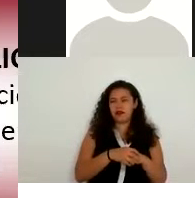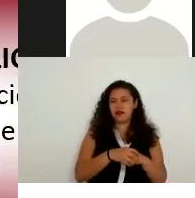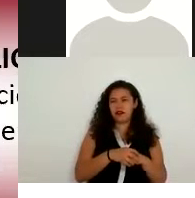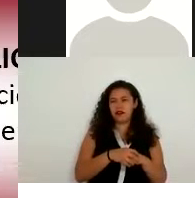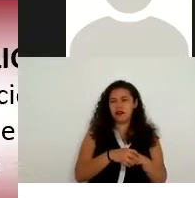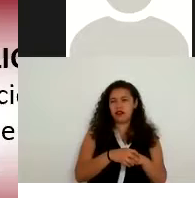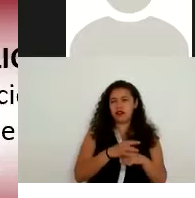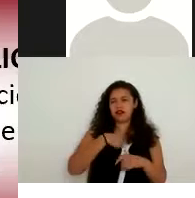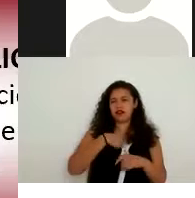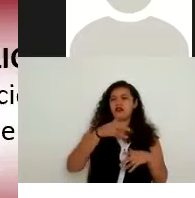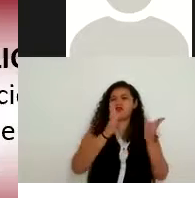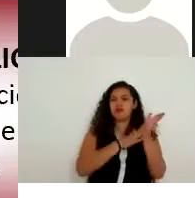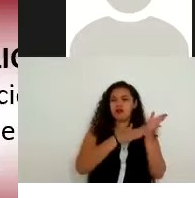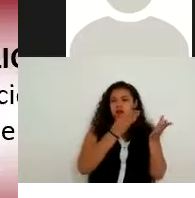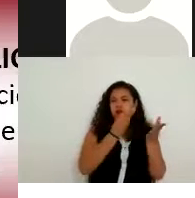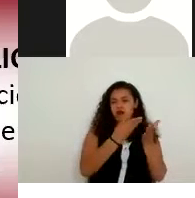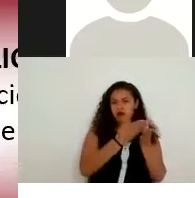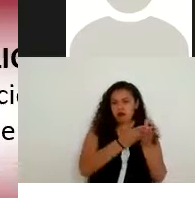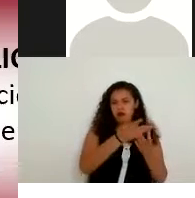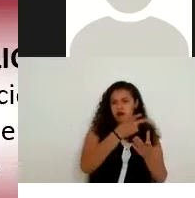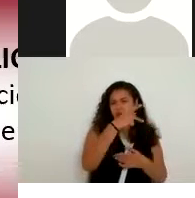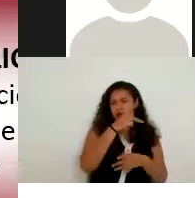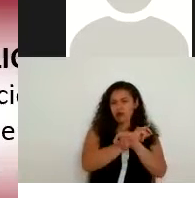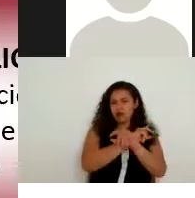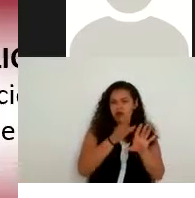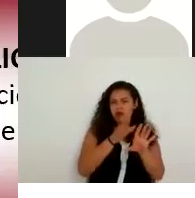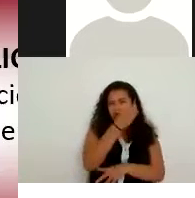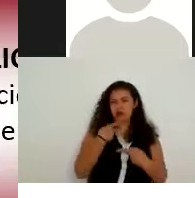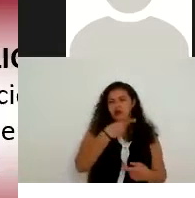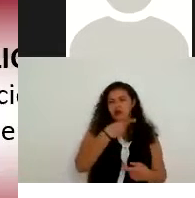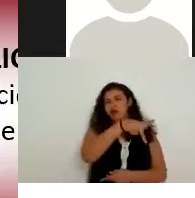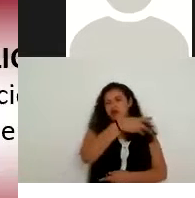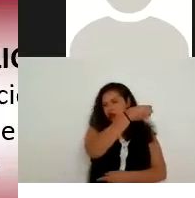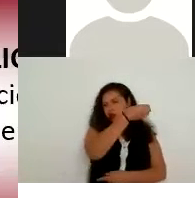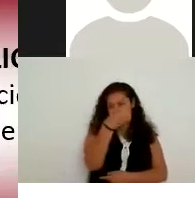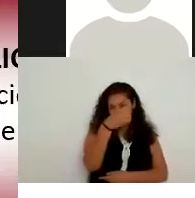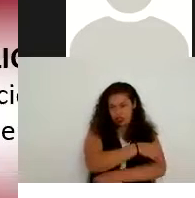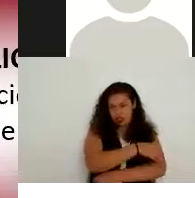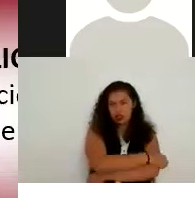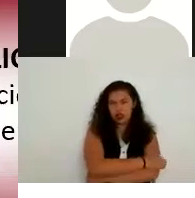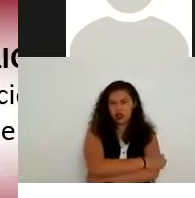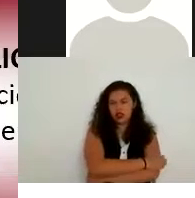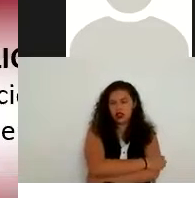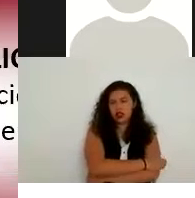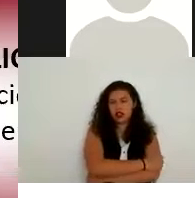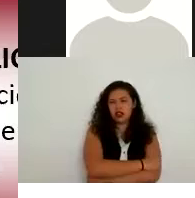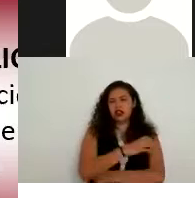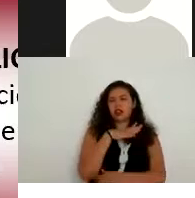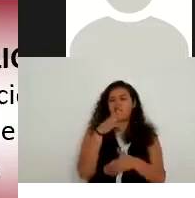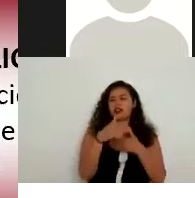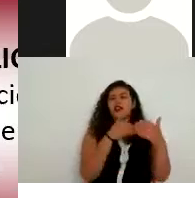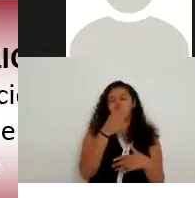expedientes información ordenada de una persona hay otro concepto que llama fuentes de acceso público